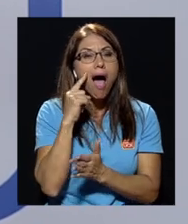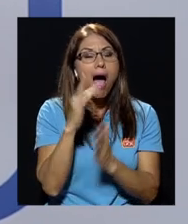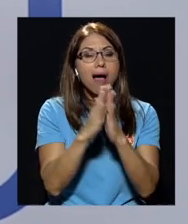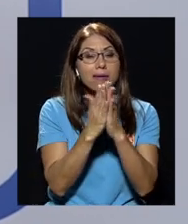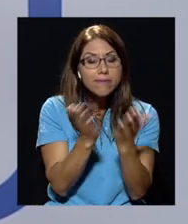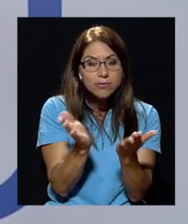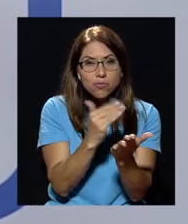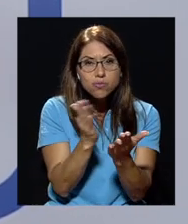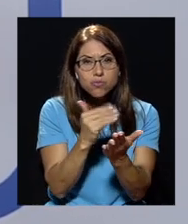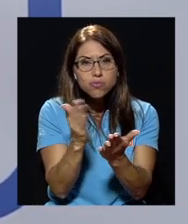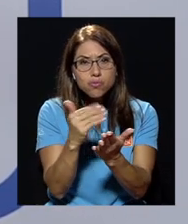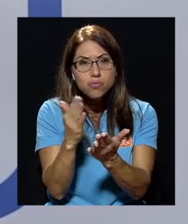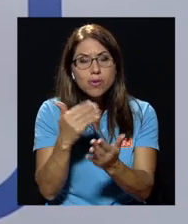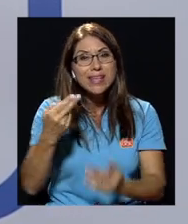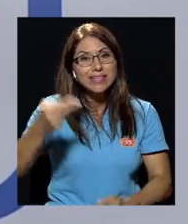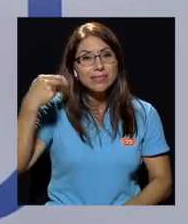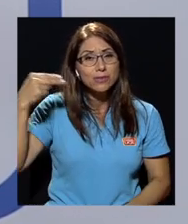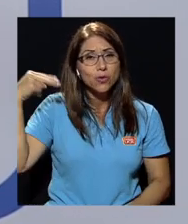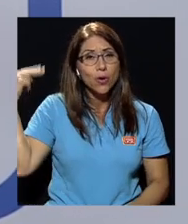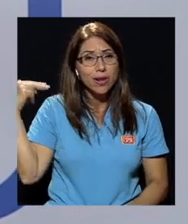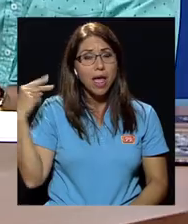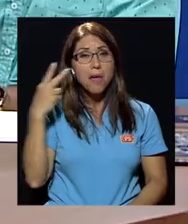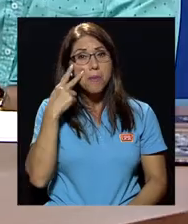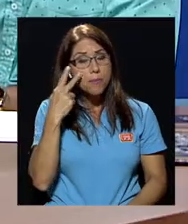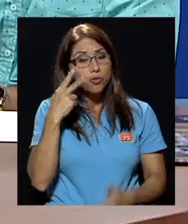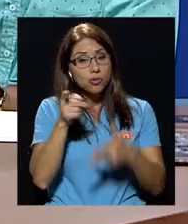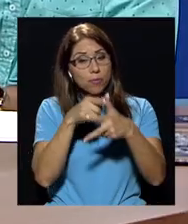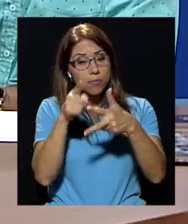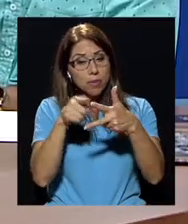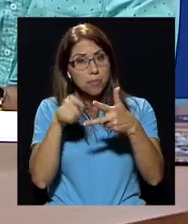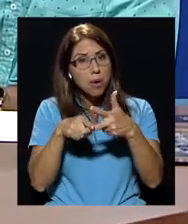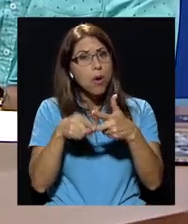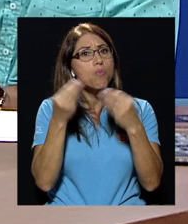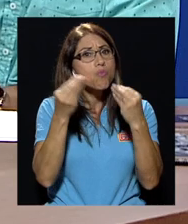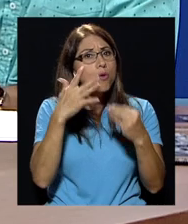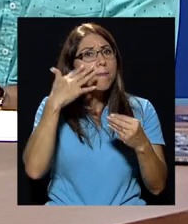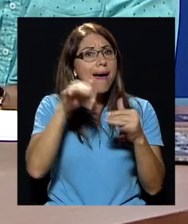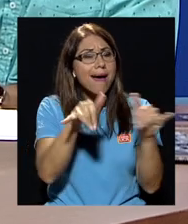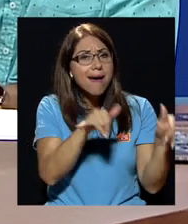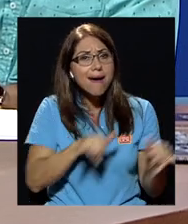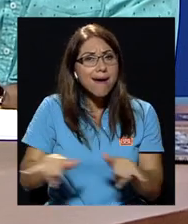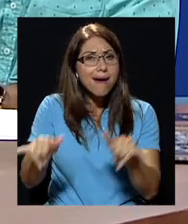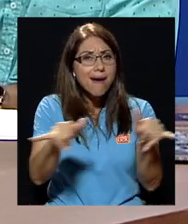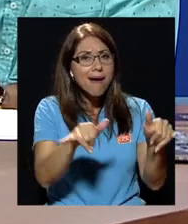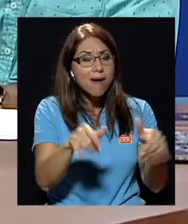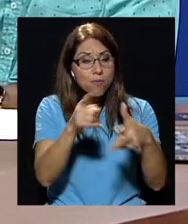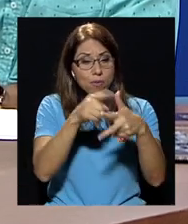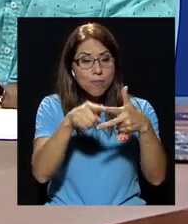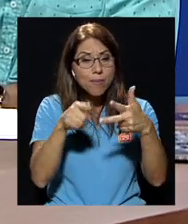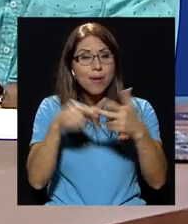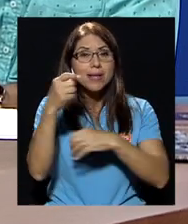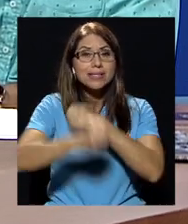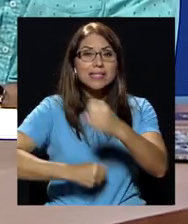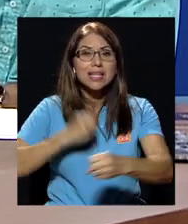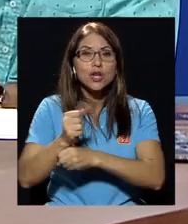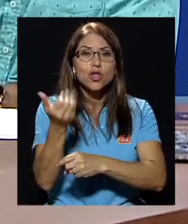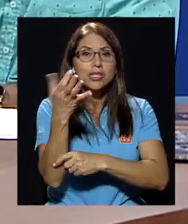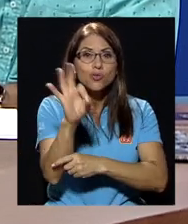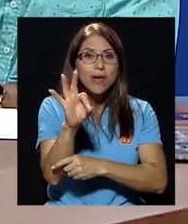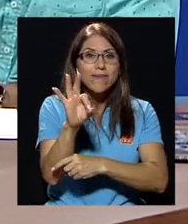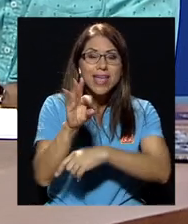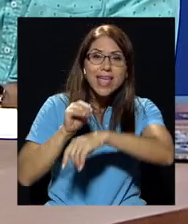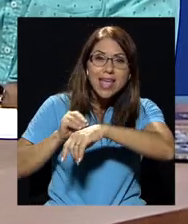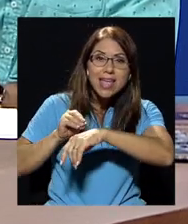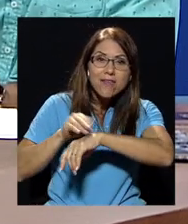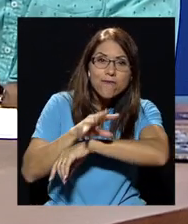cuenta que tienen mucho en común, que son del siglo XIX y son de influencia europea, y son respuesta